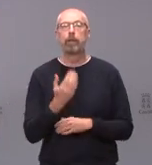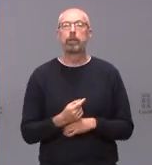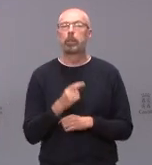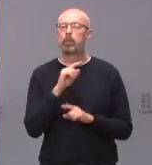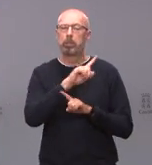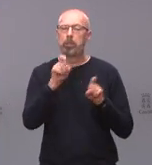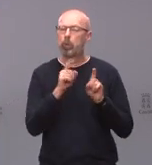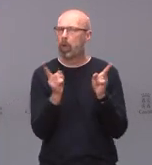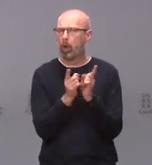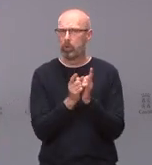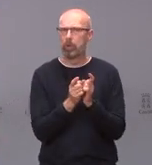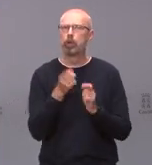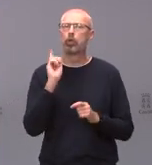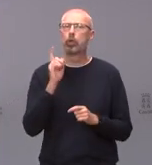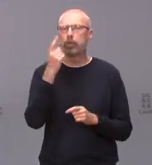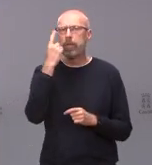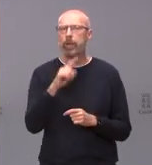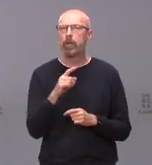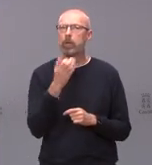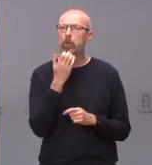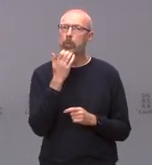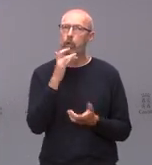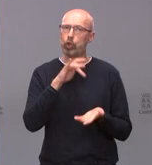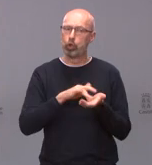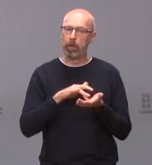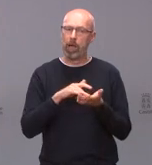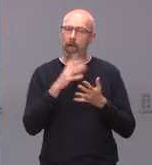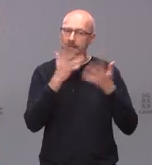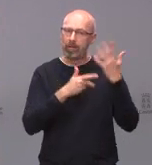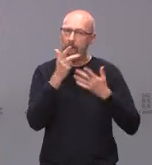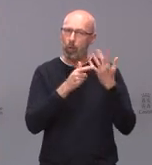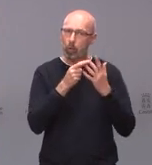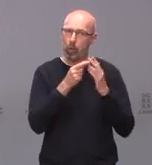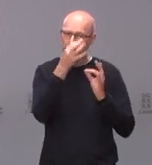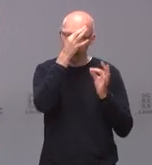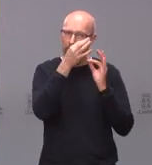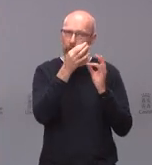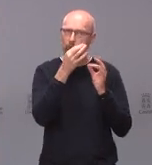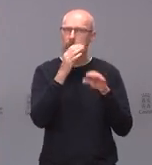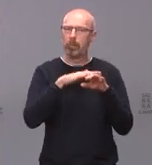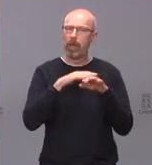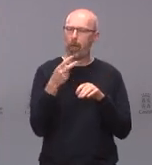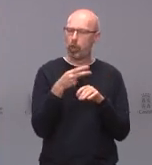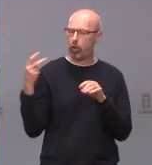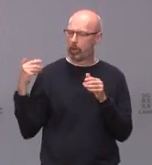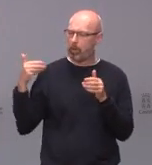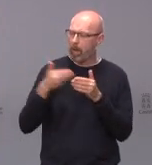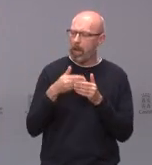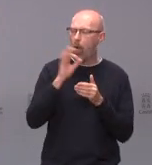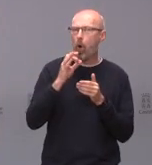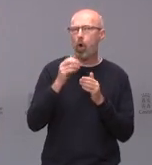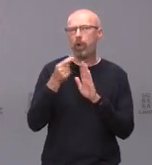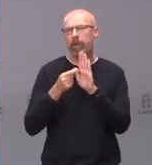solo saber si solo se va a tener en cuenta la incidencia a 14 días para tomar estas decisiones o habrá que conjugarlo con algún otro